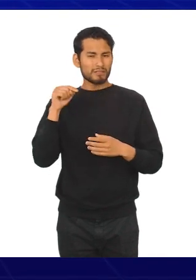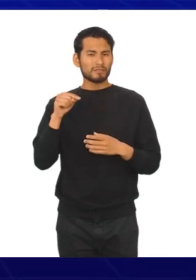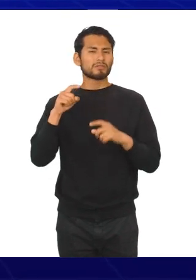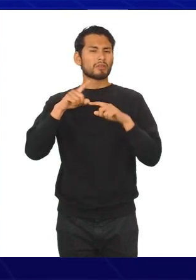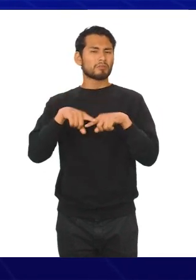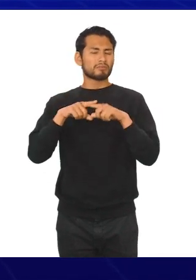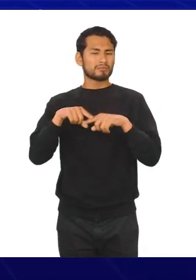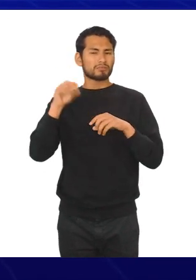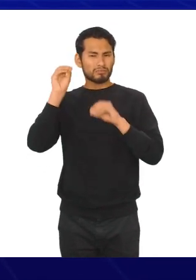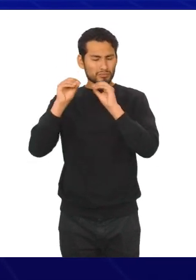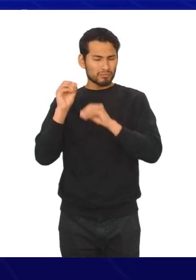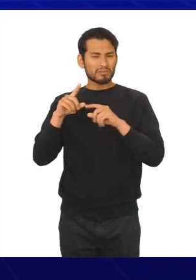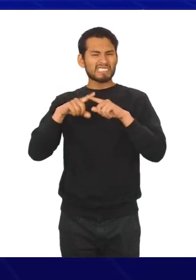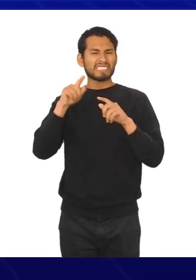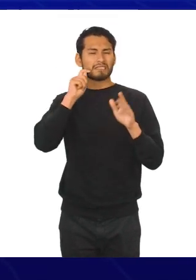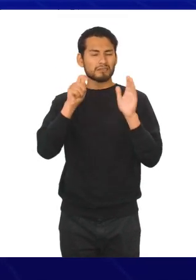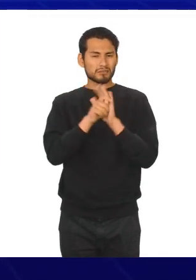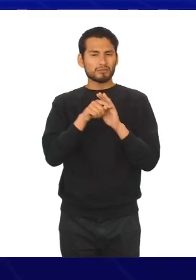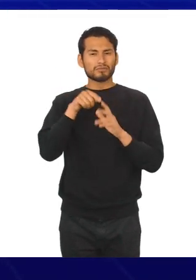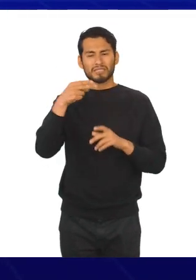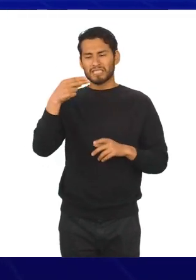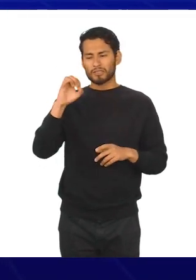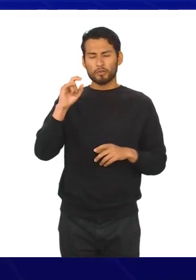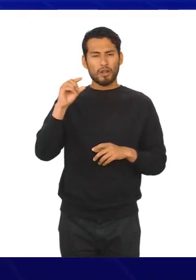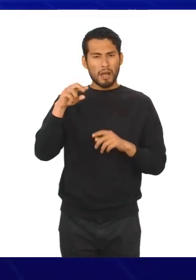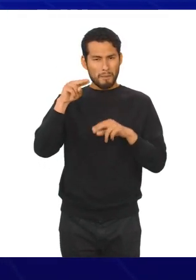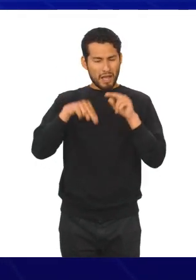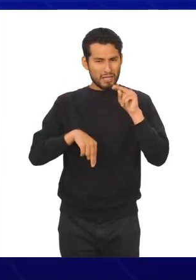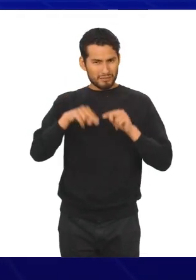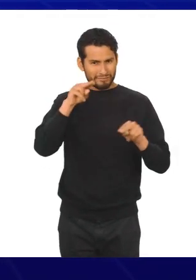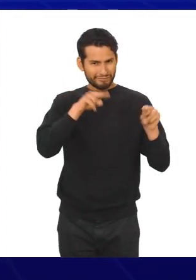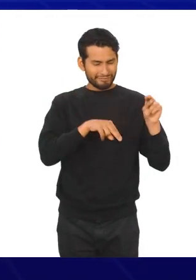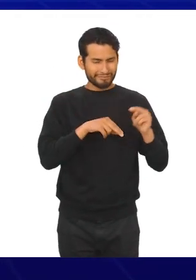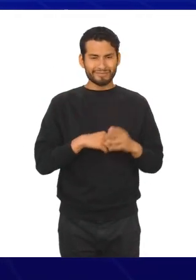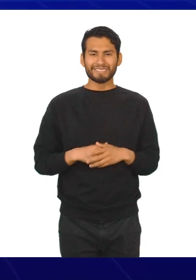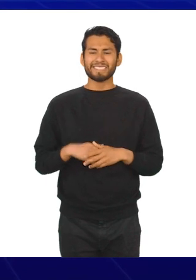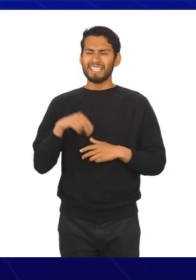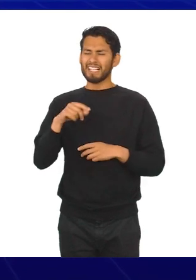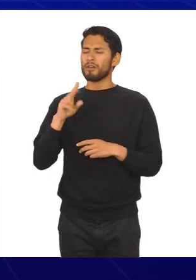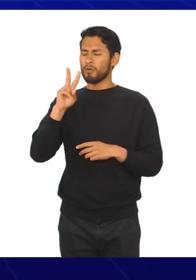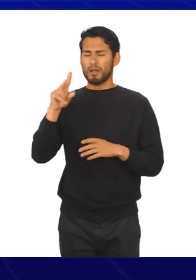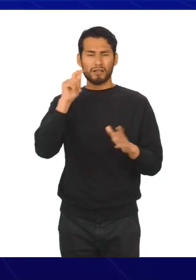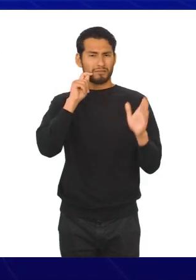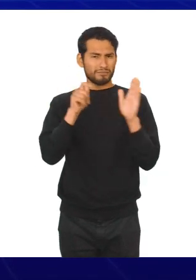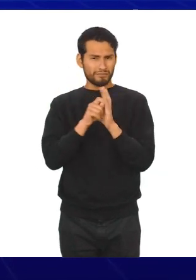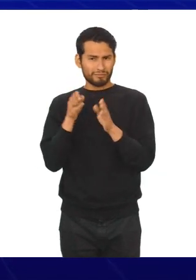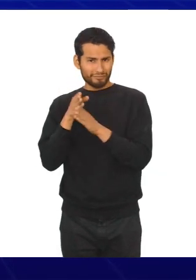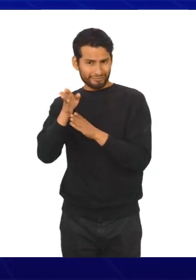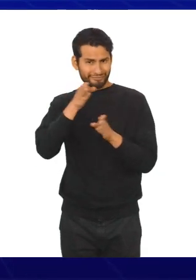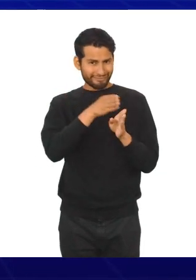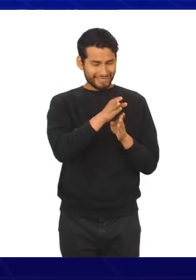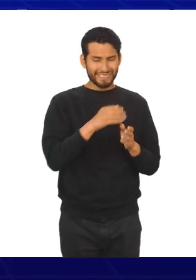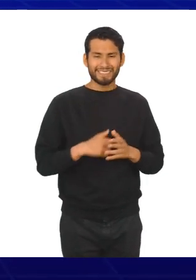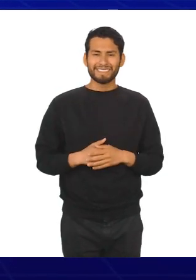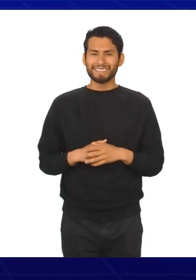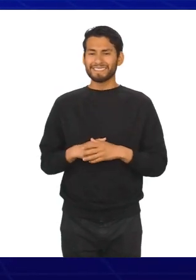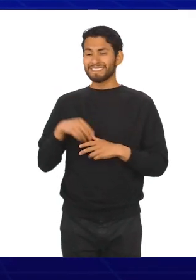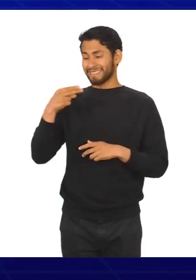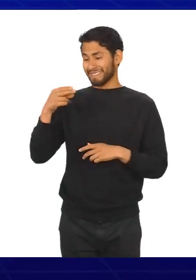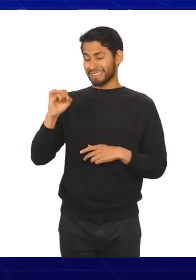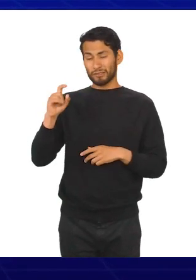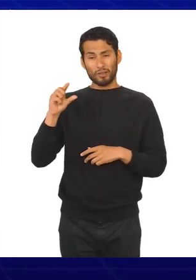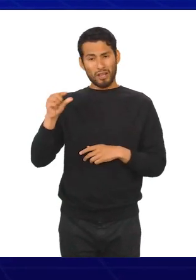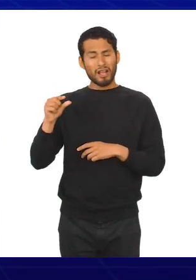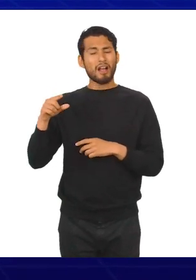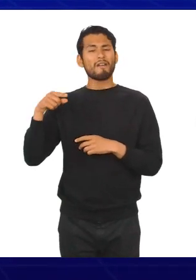y depende de ellas para saber qué tipo de histograma tenemos. Existen dos tipos principales de histogramas y son los siguientes,